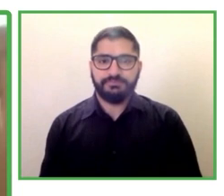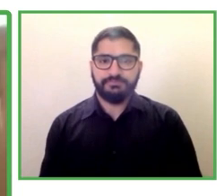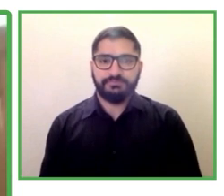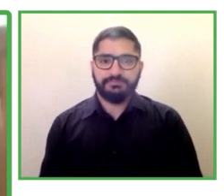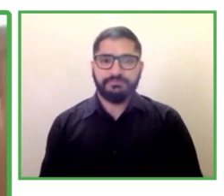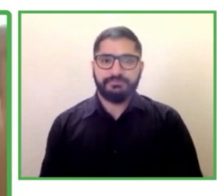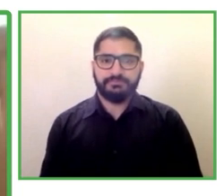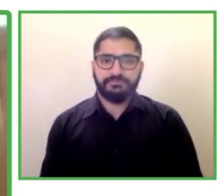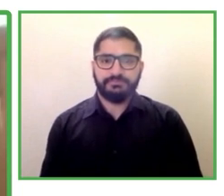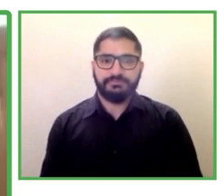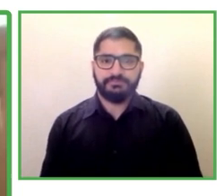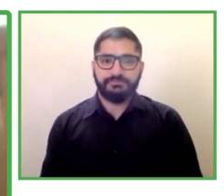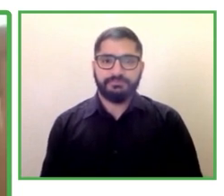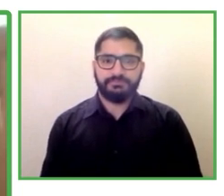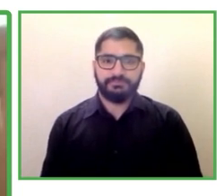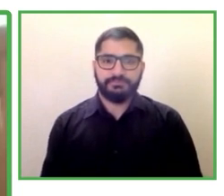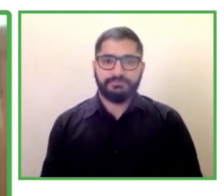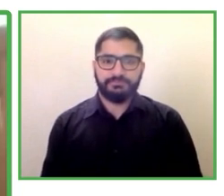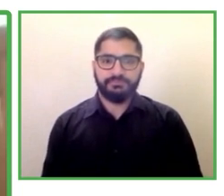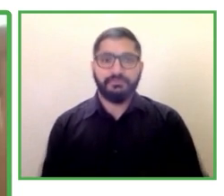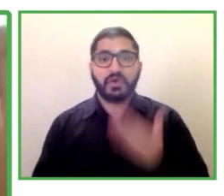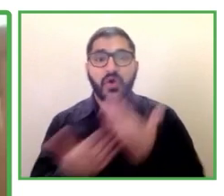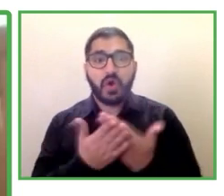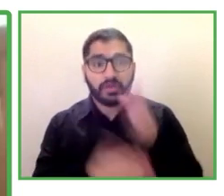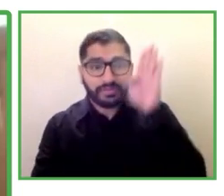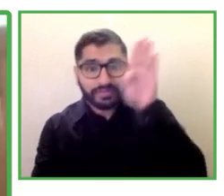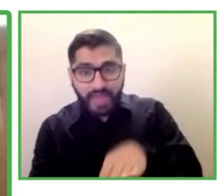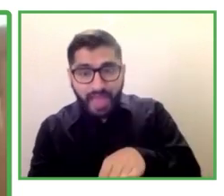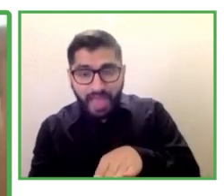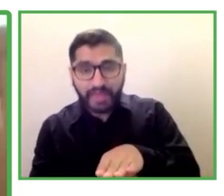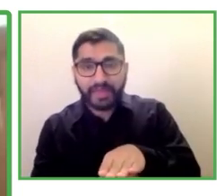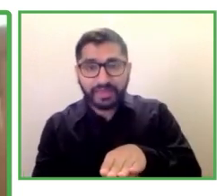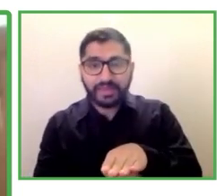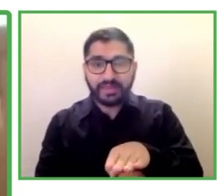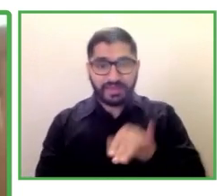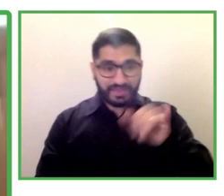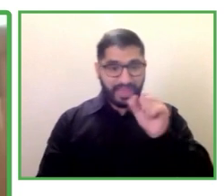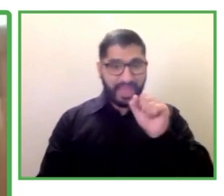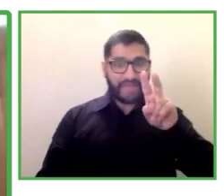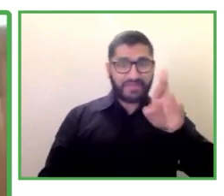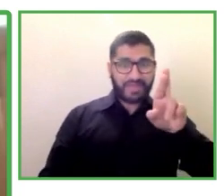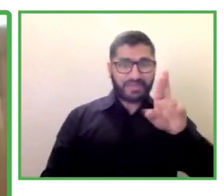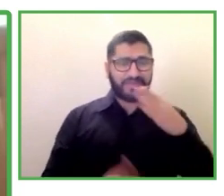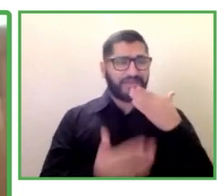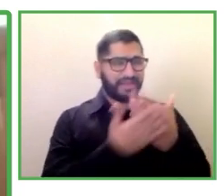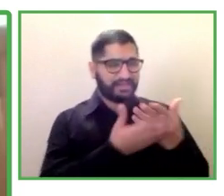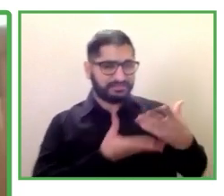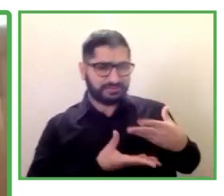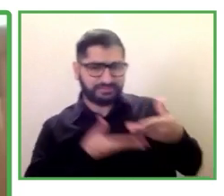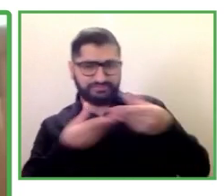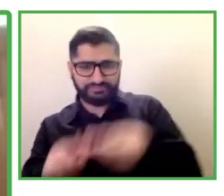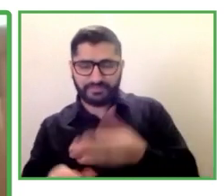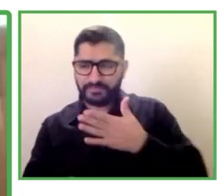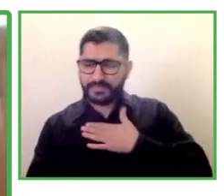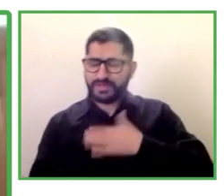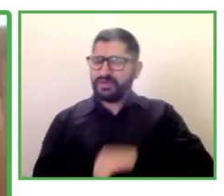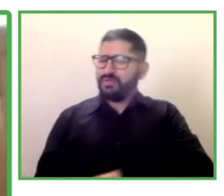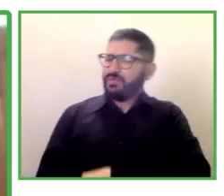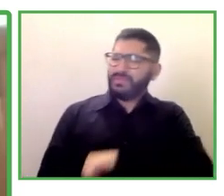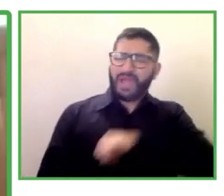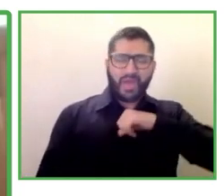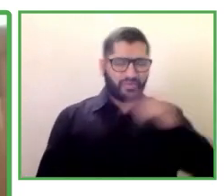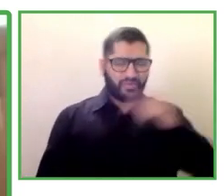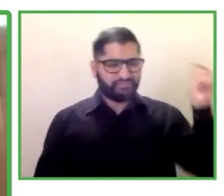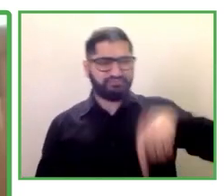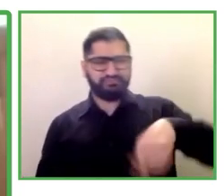Muy buenas tardes, muchas gracias Javier por tu presentación y es para mí un honor intervenir en esta sesión y lo hago